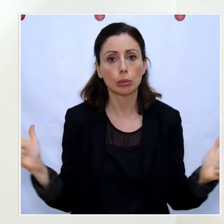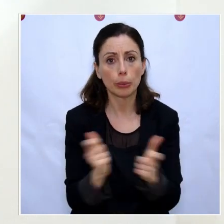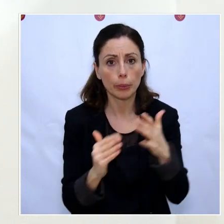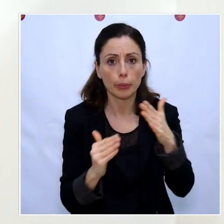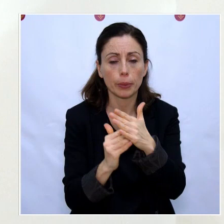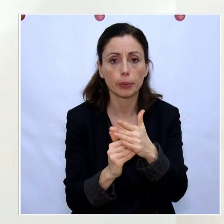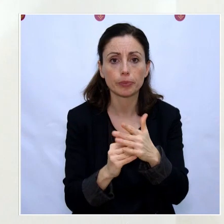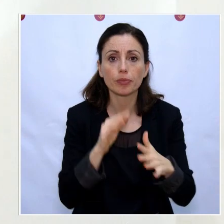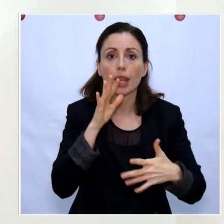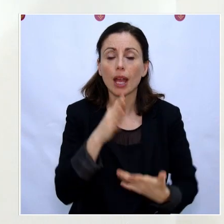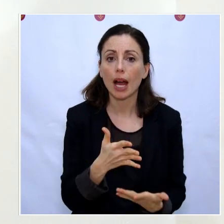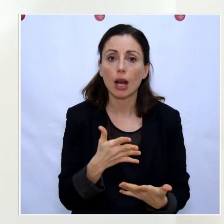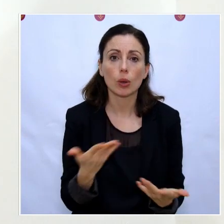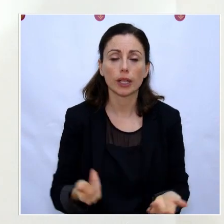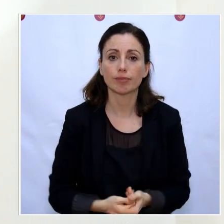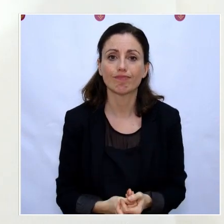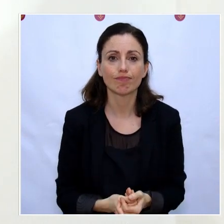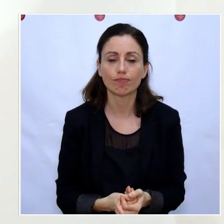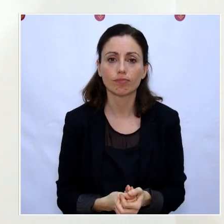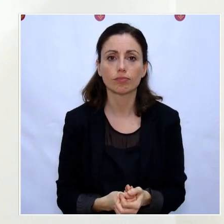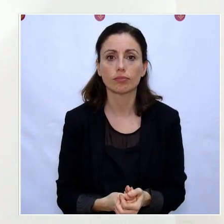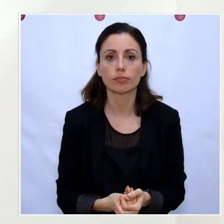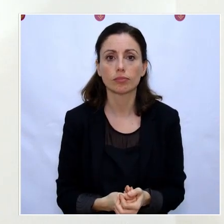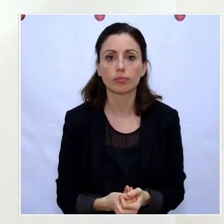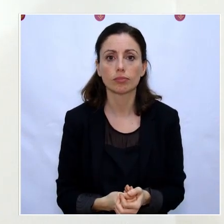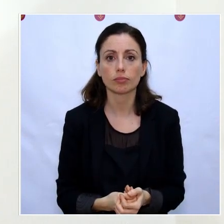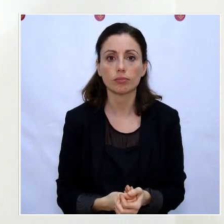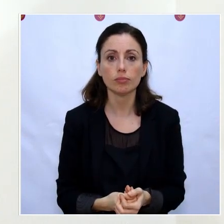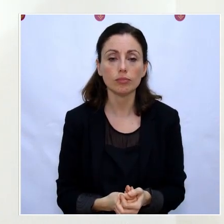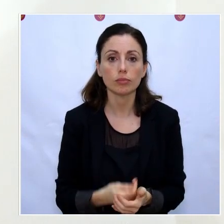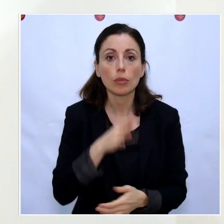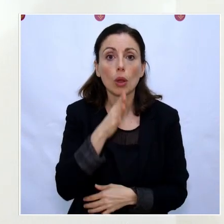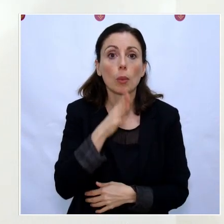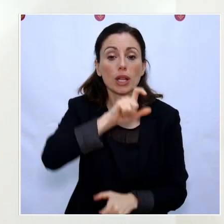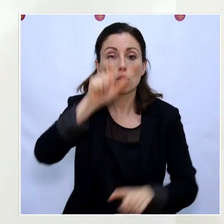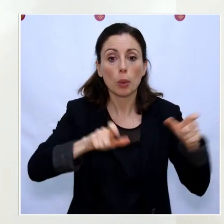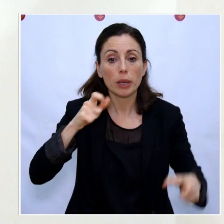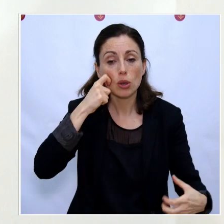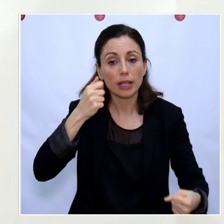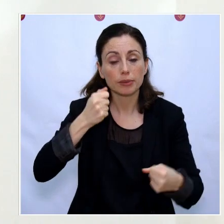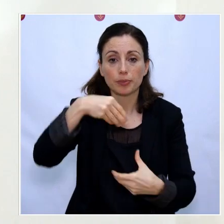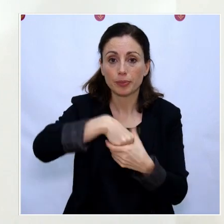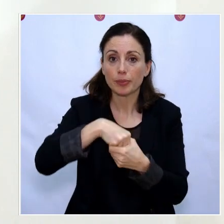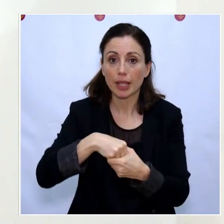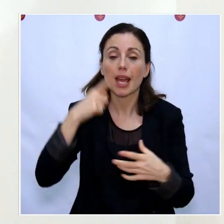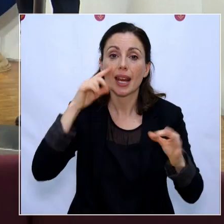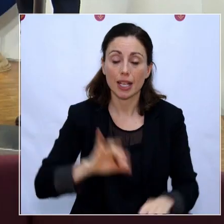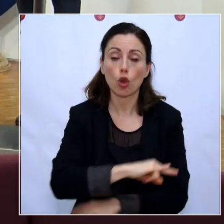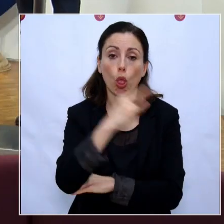los profesionales que están ahora mismo al frente de la pandemia y por lo tanto tienen mucho más riesgo que otros profesionales.